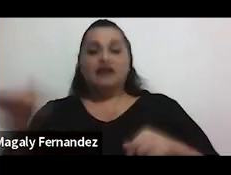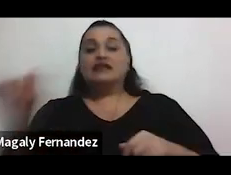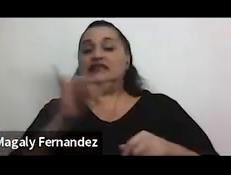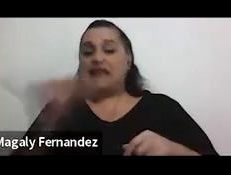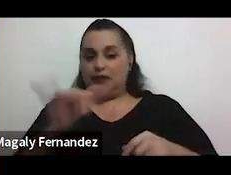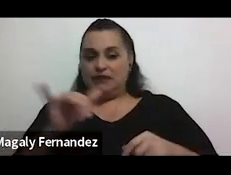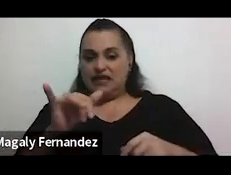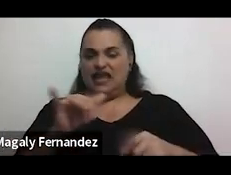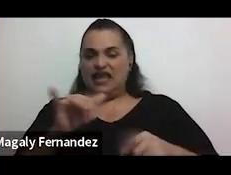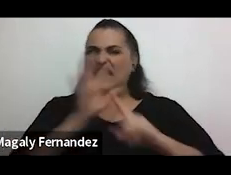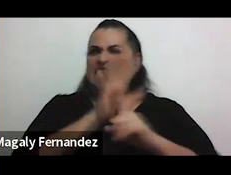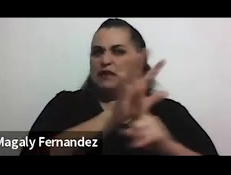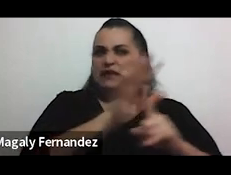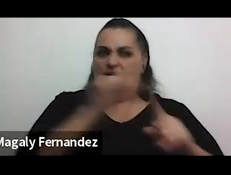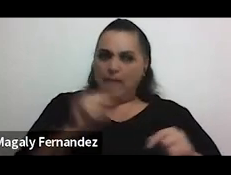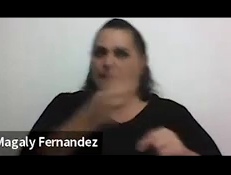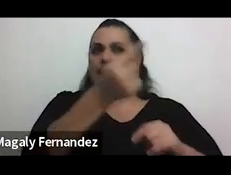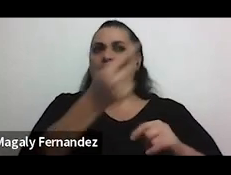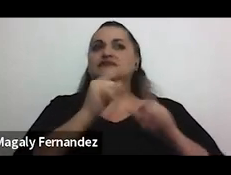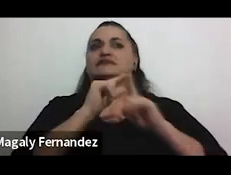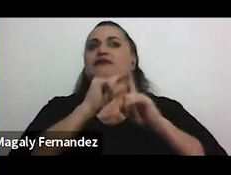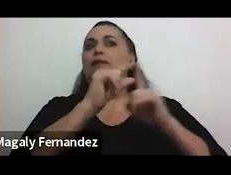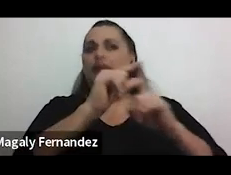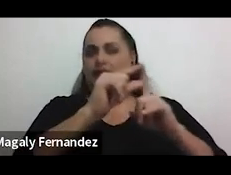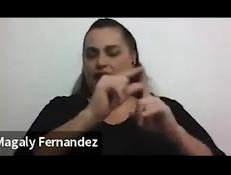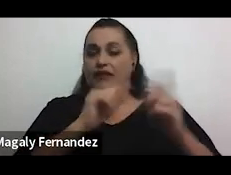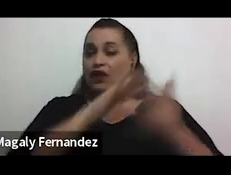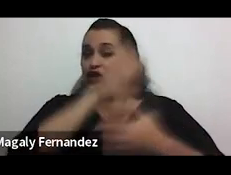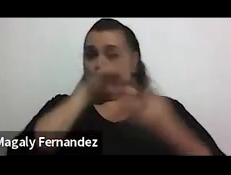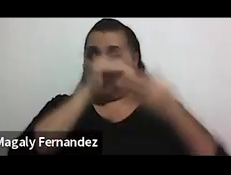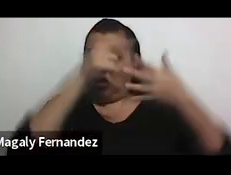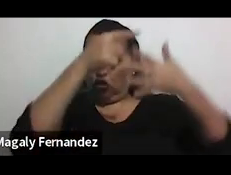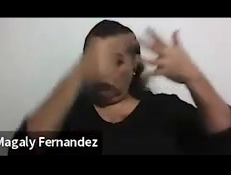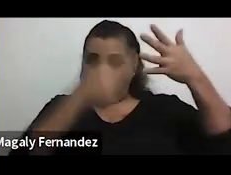intimidación y amenazas verbales. Entonces, todos estos elementos constituyen